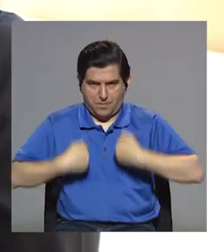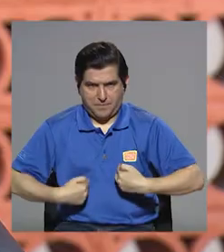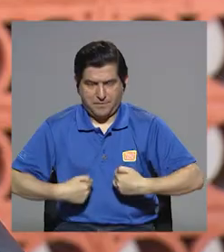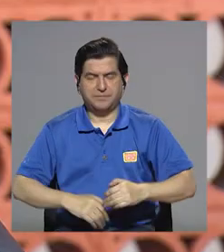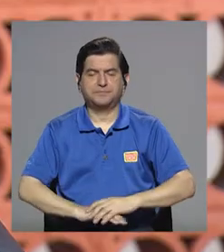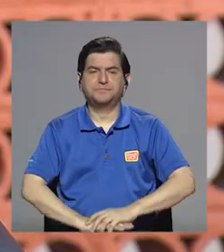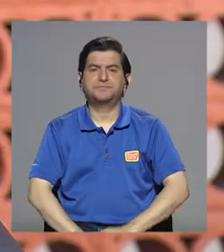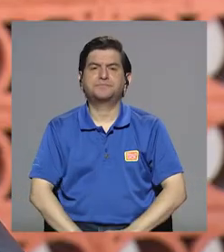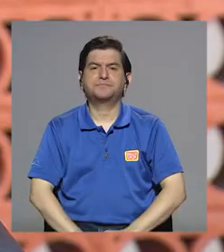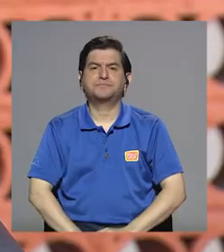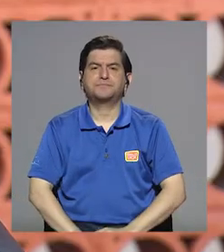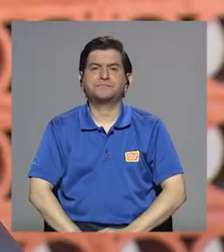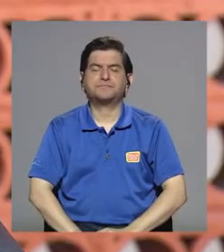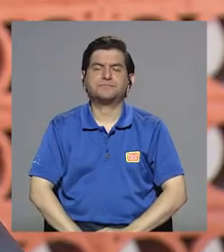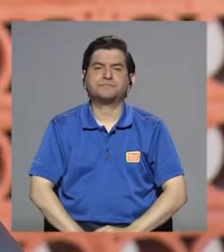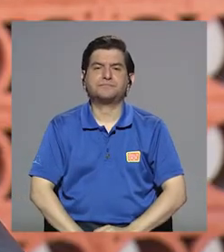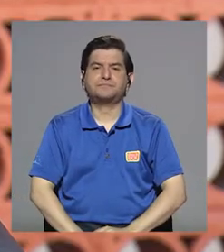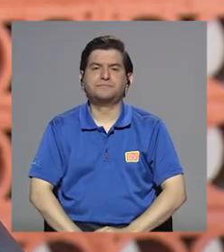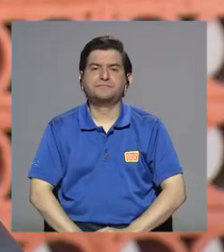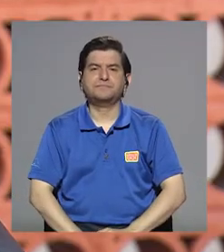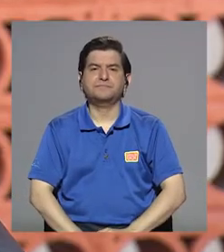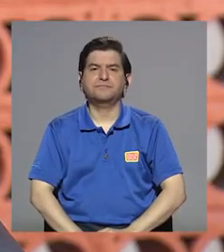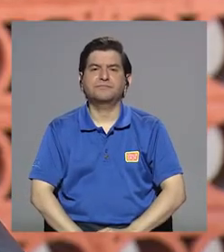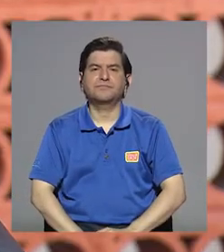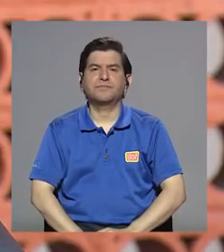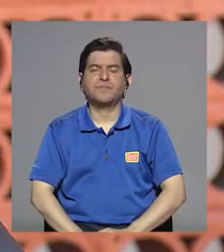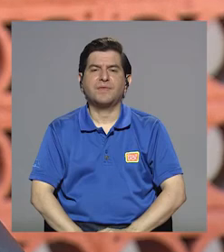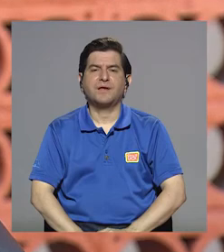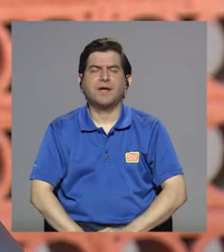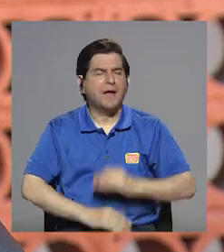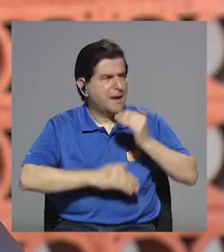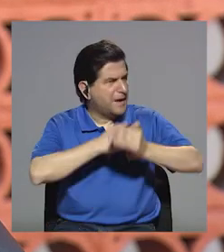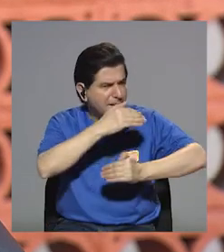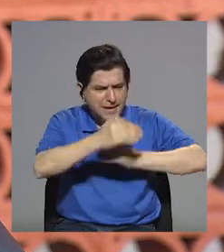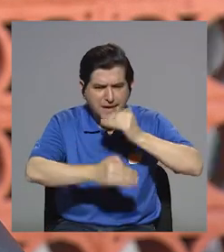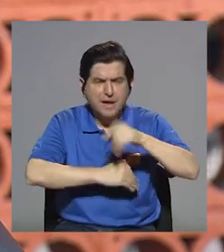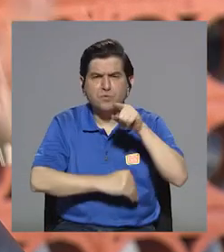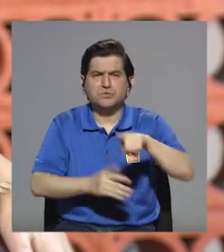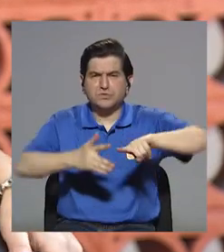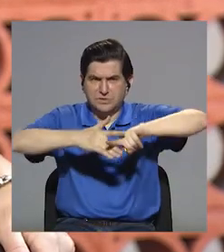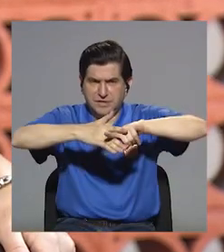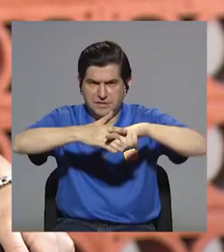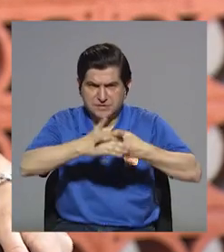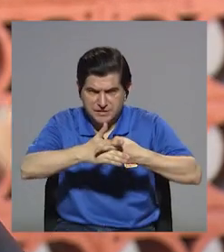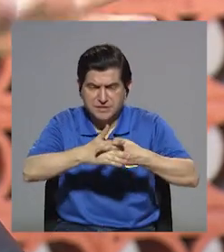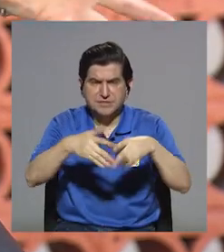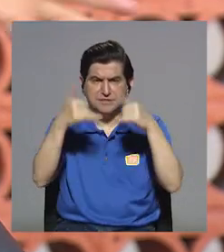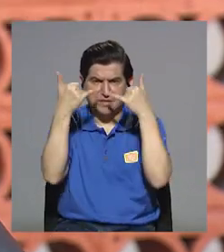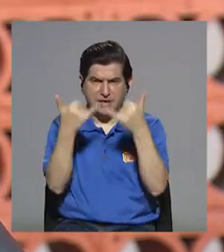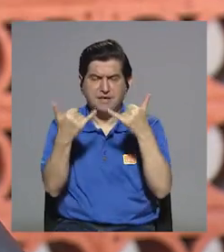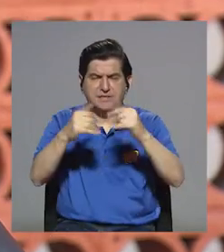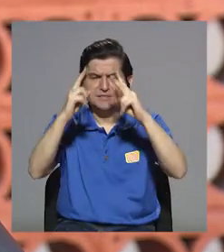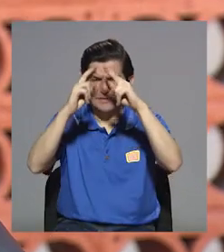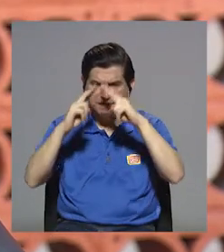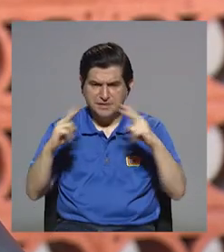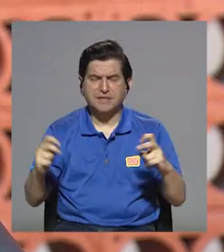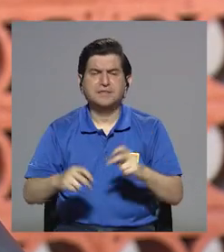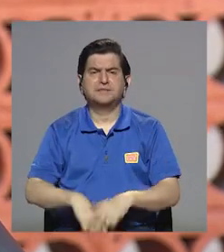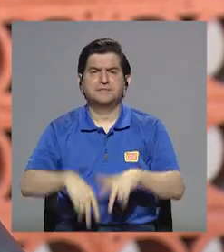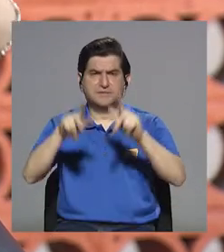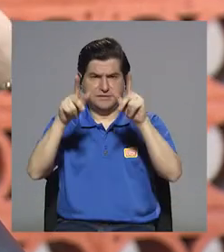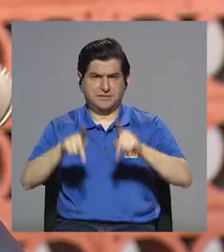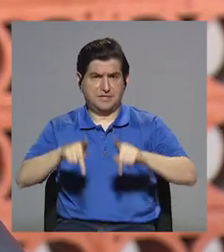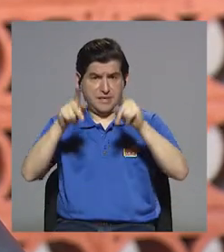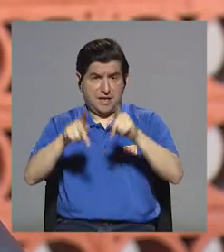Ok, ¿cómo es, digamos, cuál es el procedimiento para que ustedes inician, digamos, este análisis? ¿La